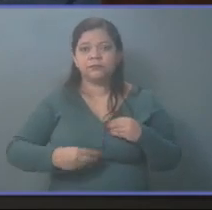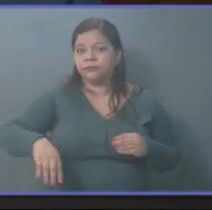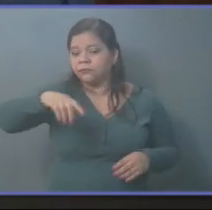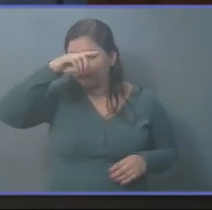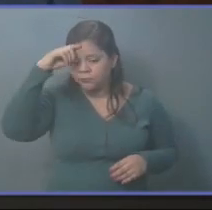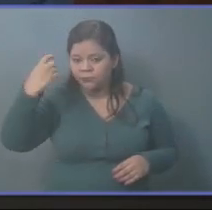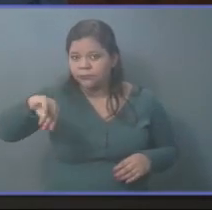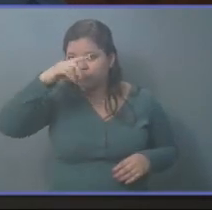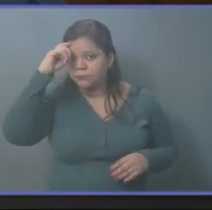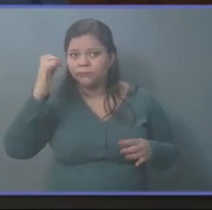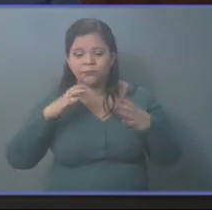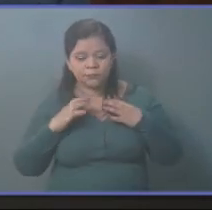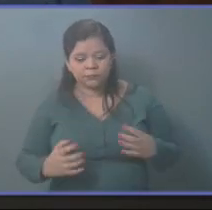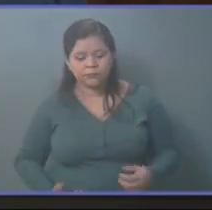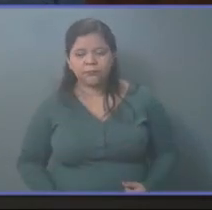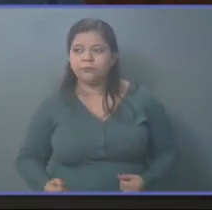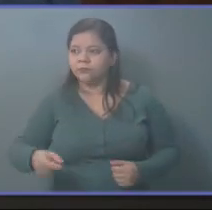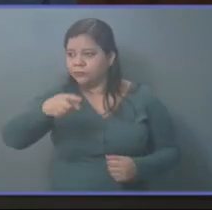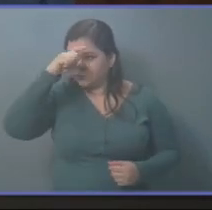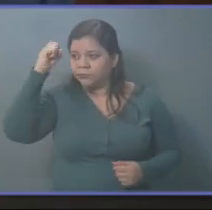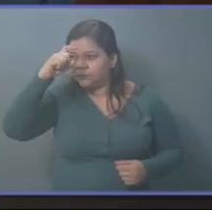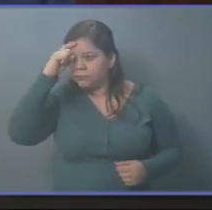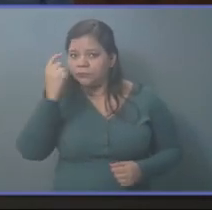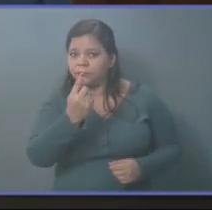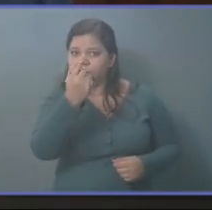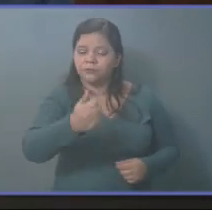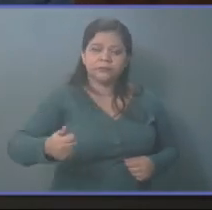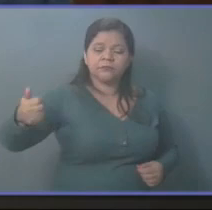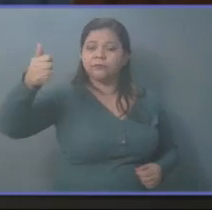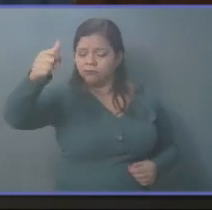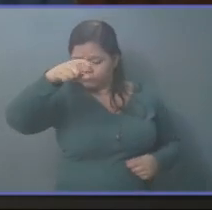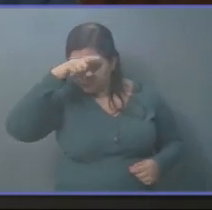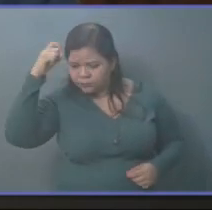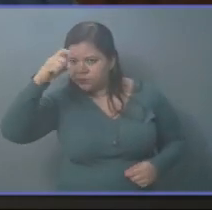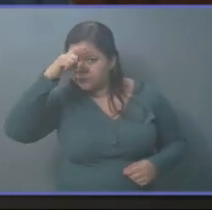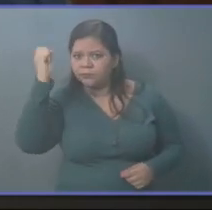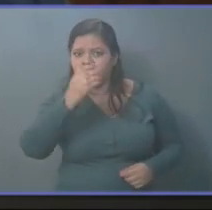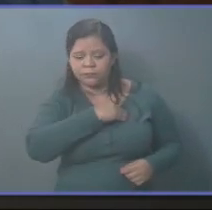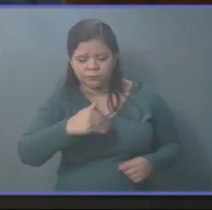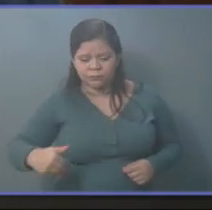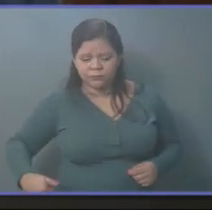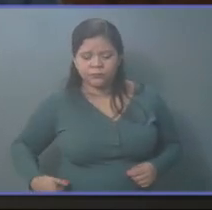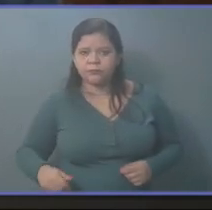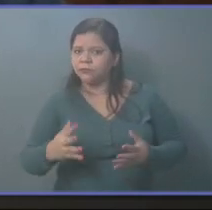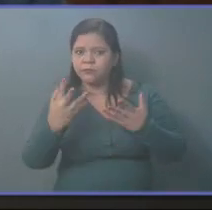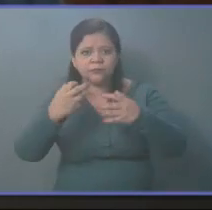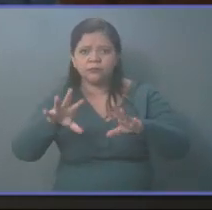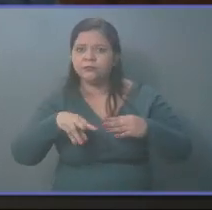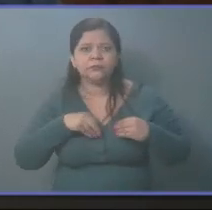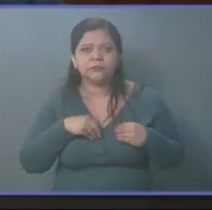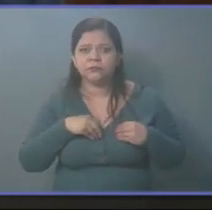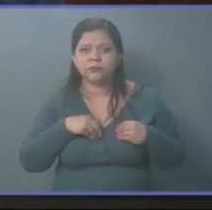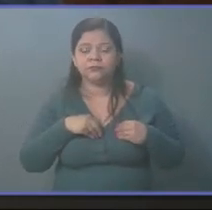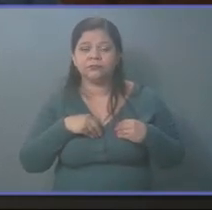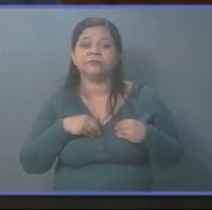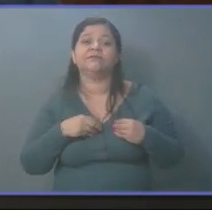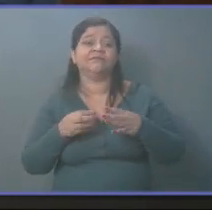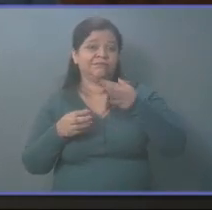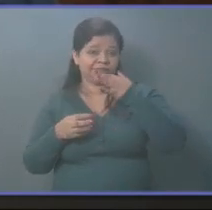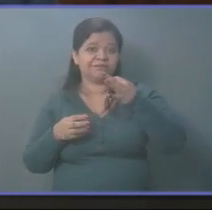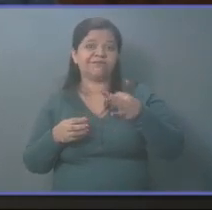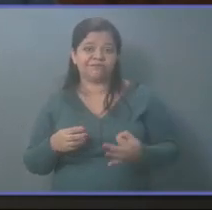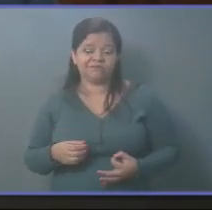del gobierno, el trabajo de los funcionarios, el trabajo del presidente. Y eso, la verdad, sí se